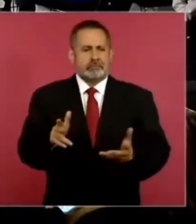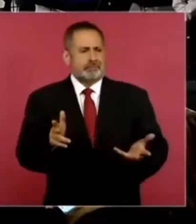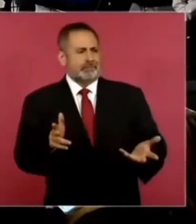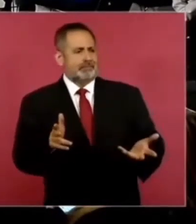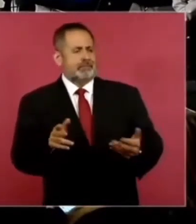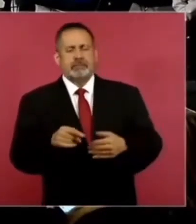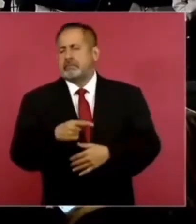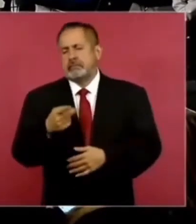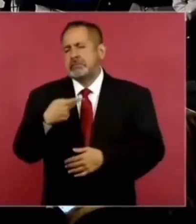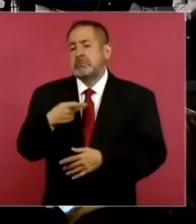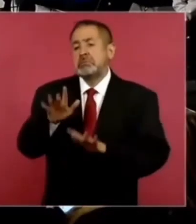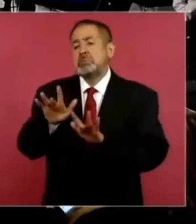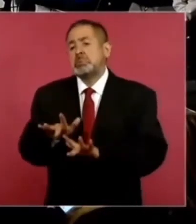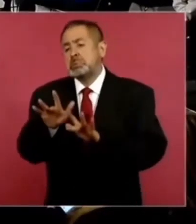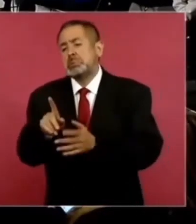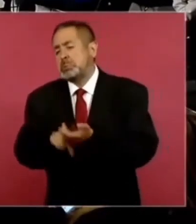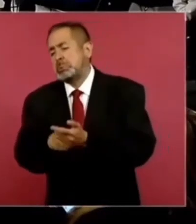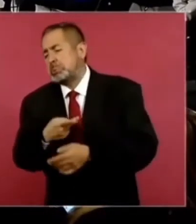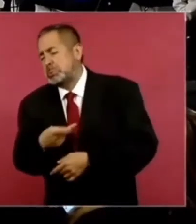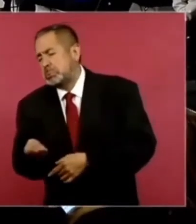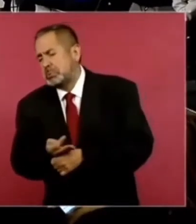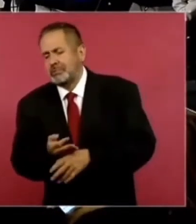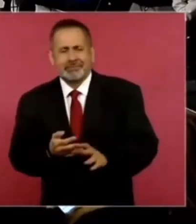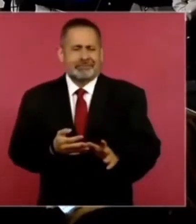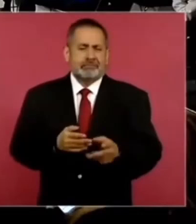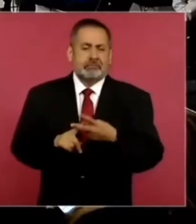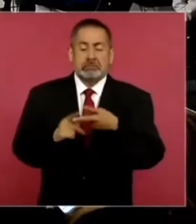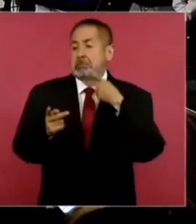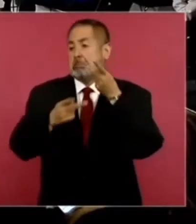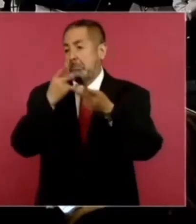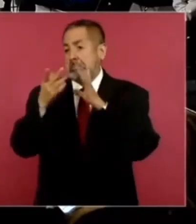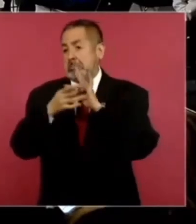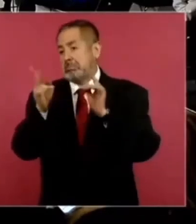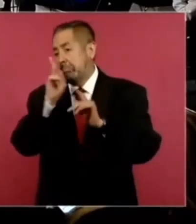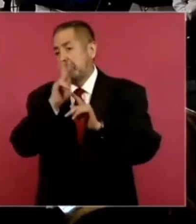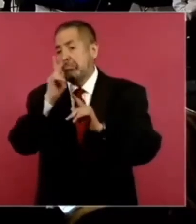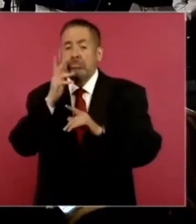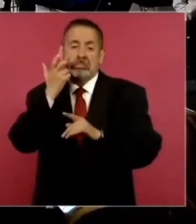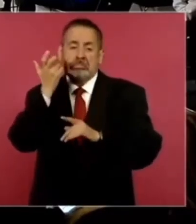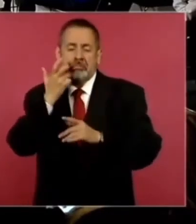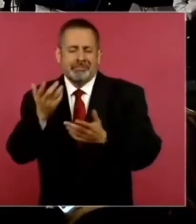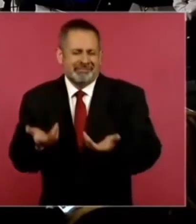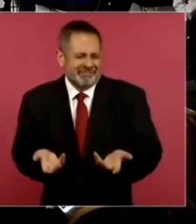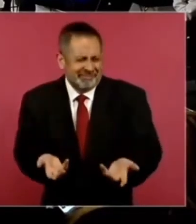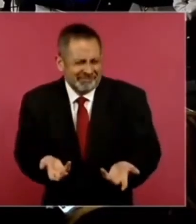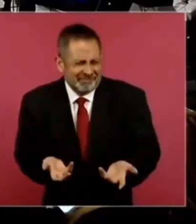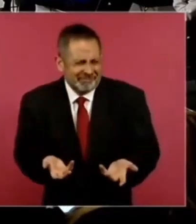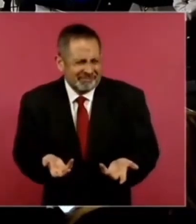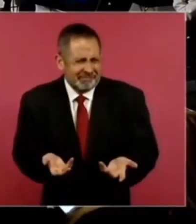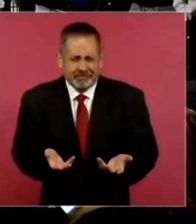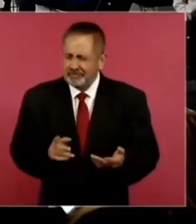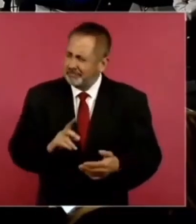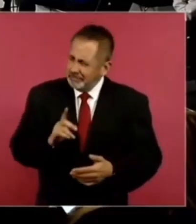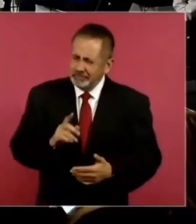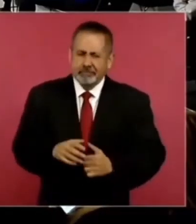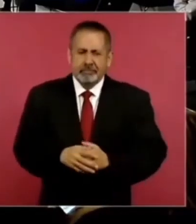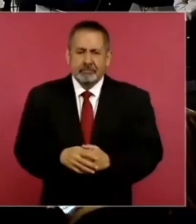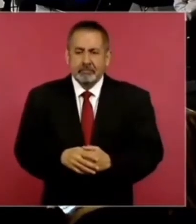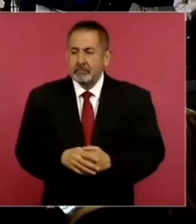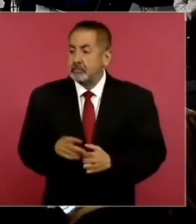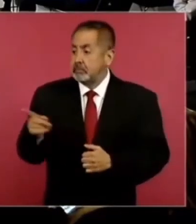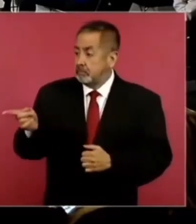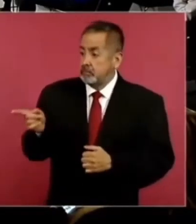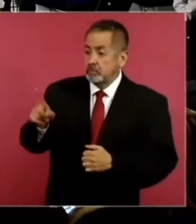Es paternalista. Es un gogo. Peor, es